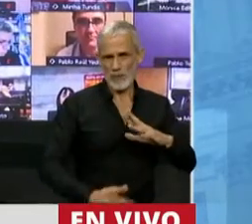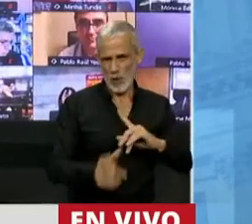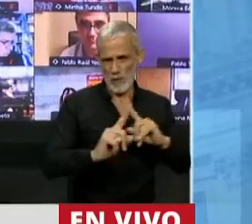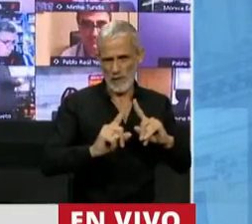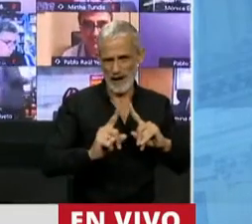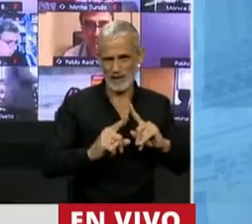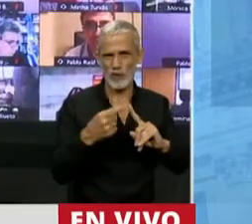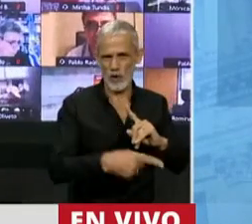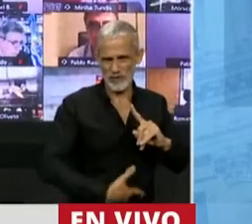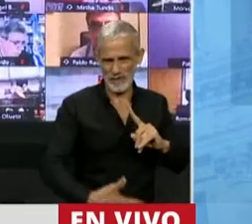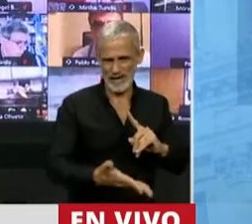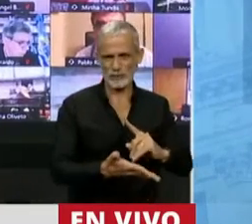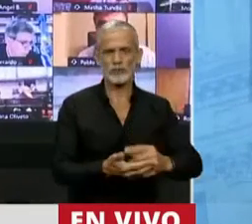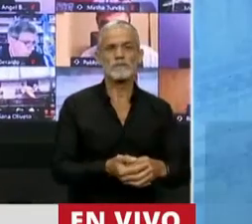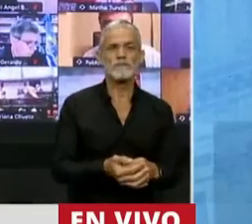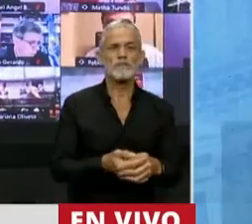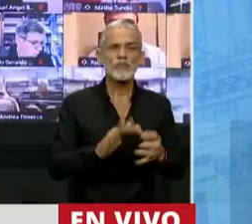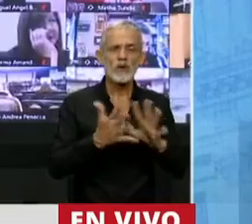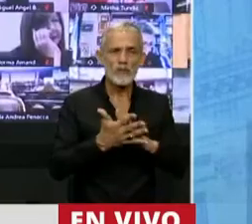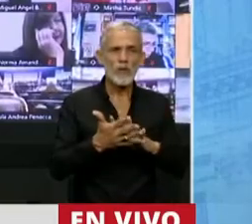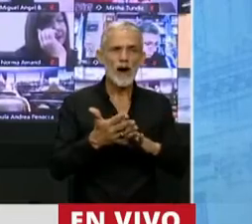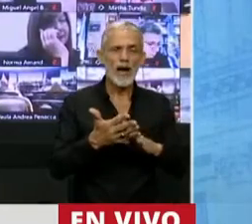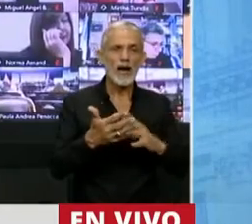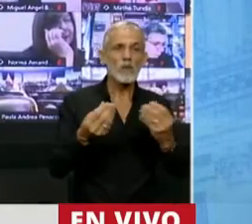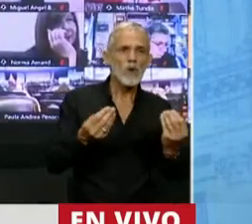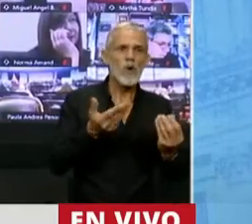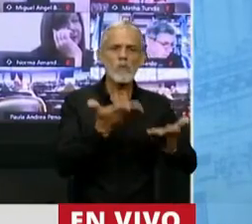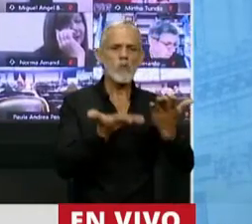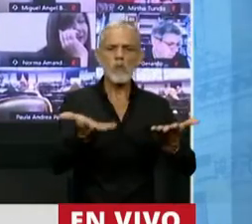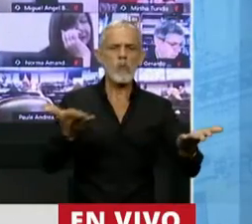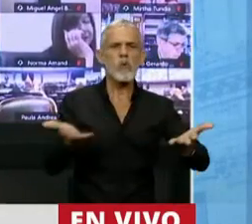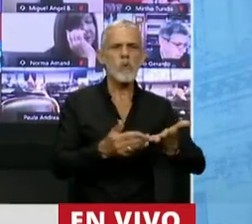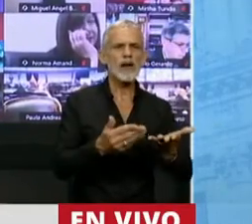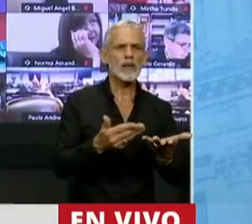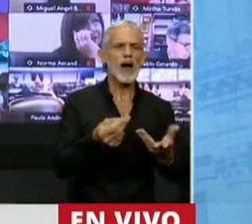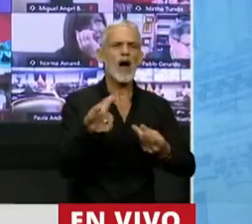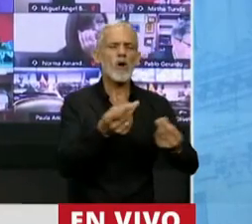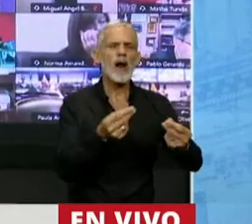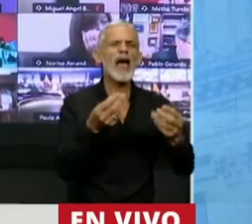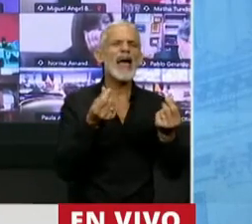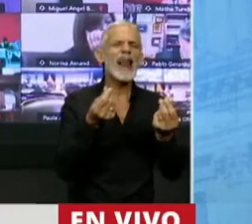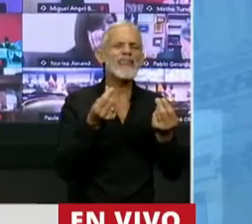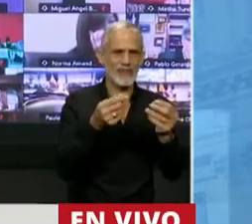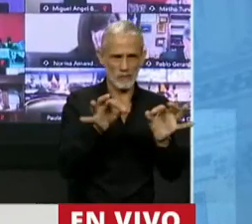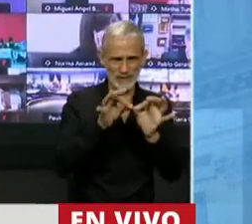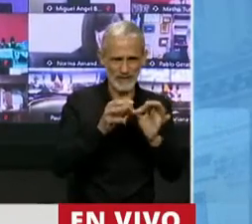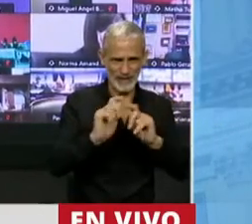sean licitados para proveer y la calidad de los mismos.